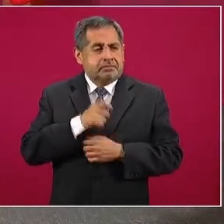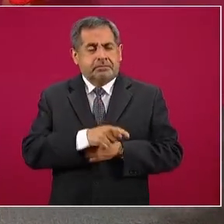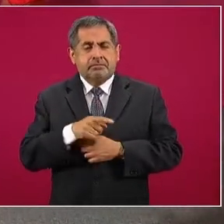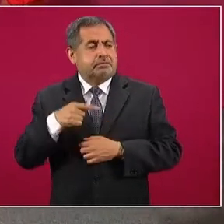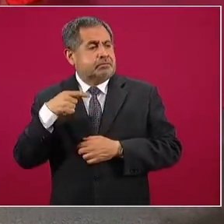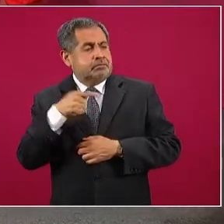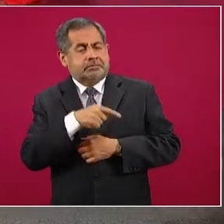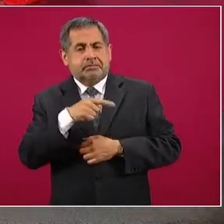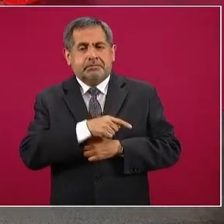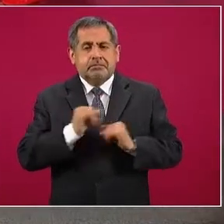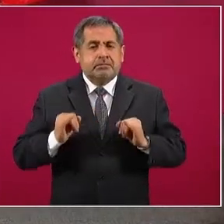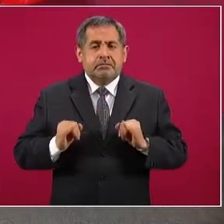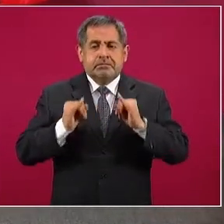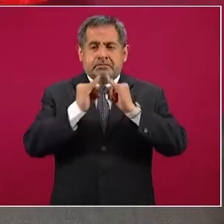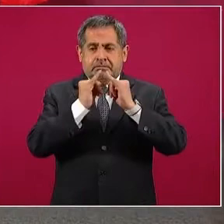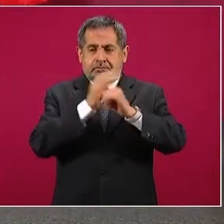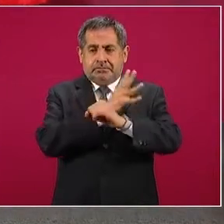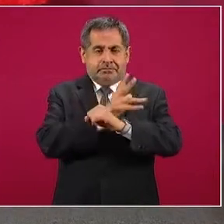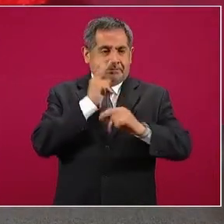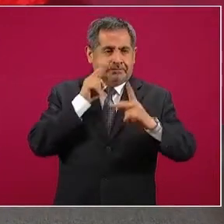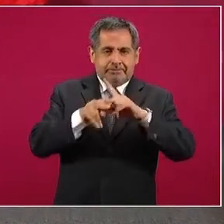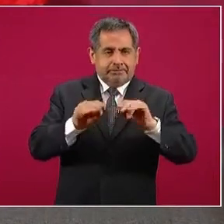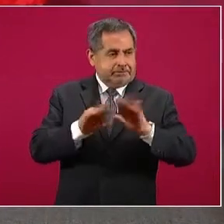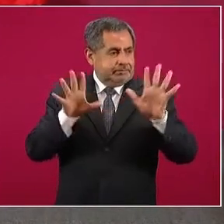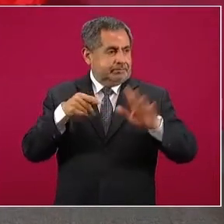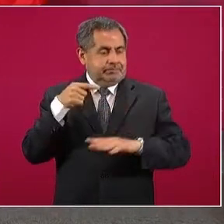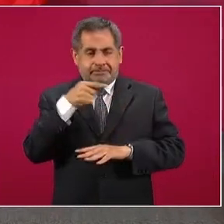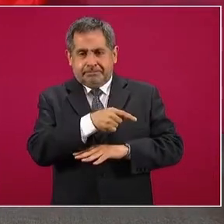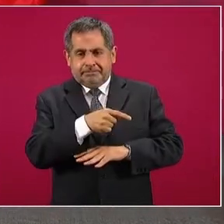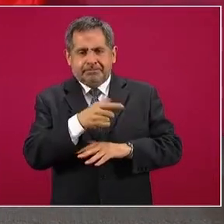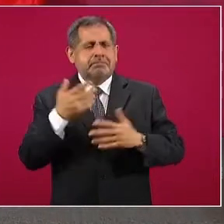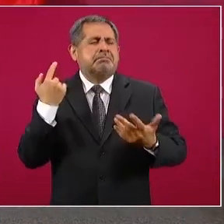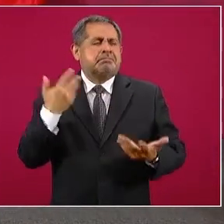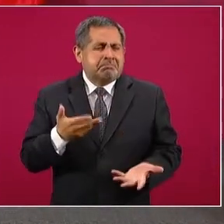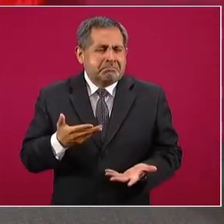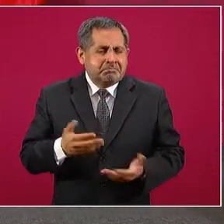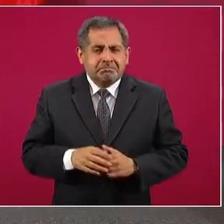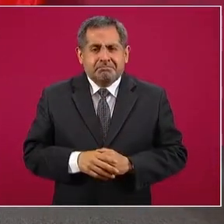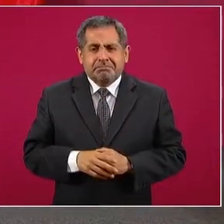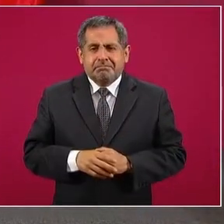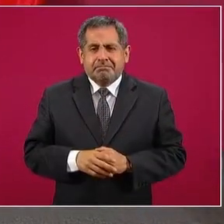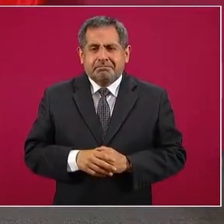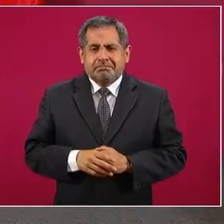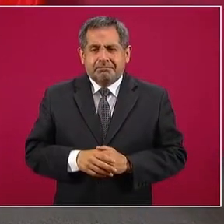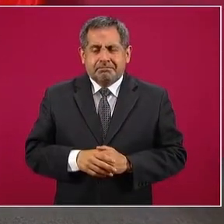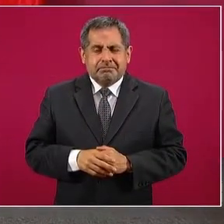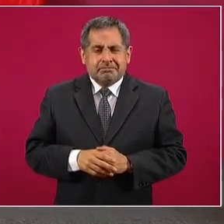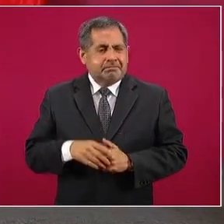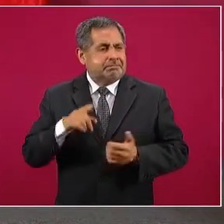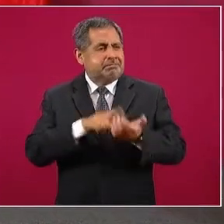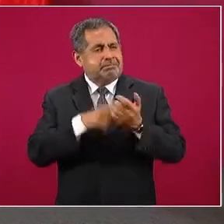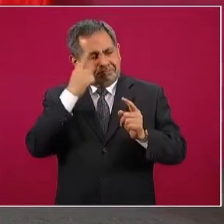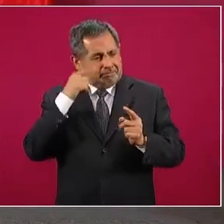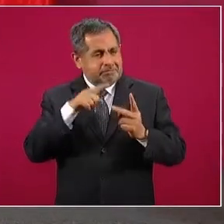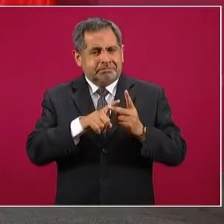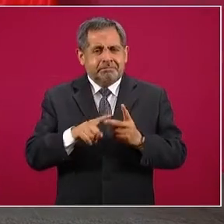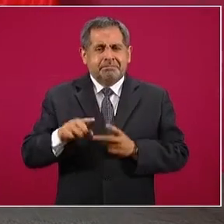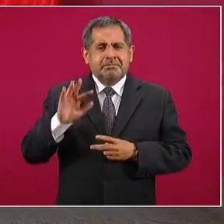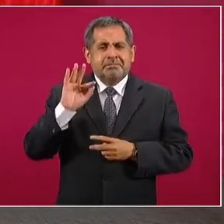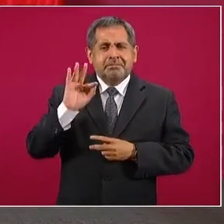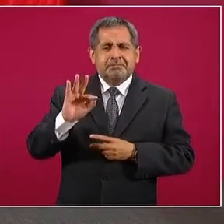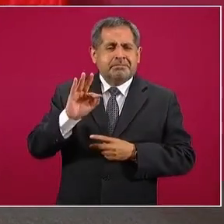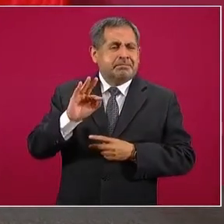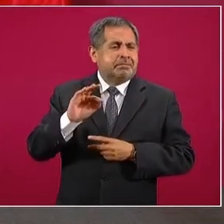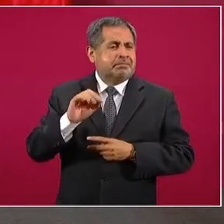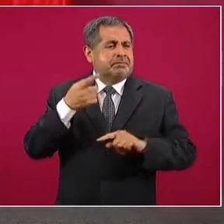de la transparencia, una fiscalía anticorrupción,